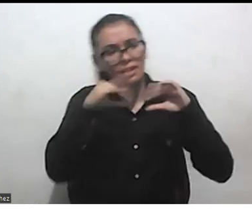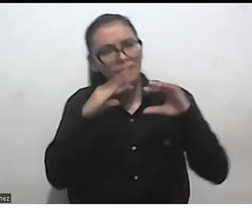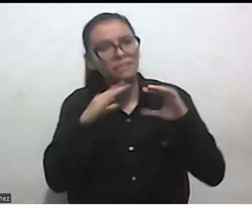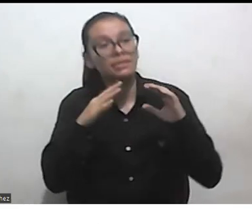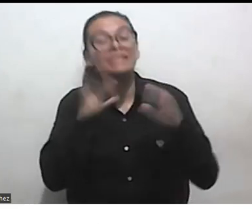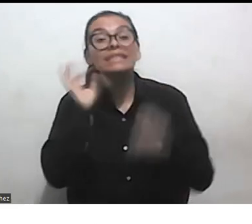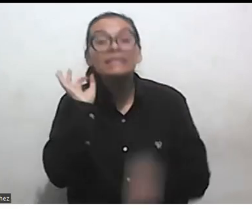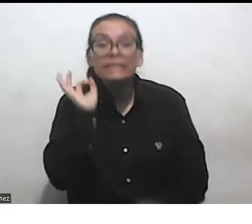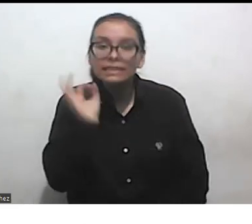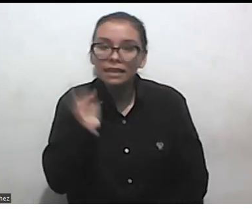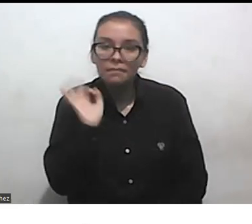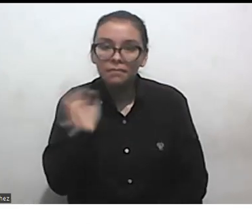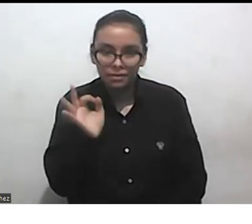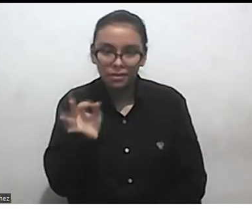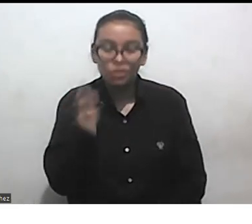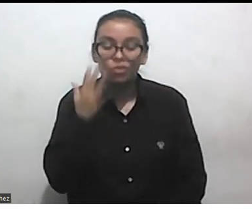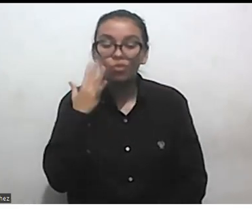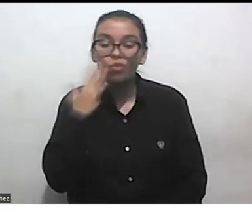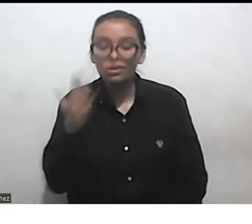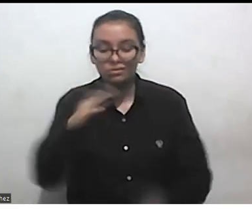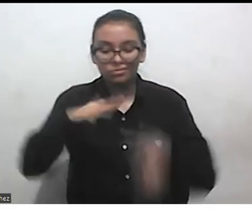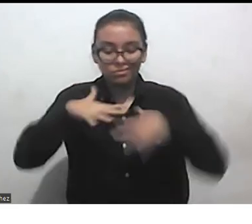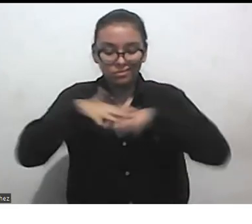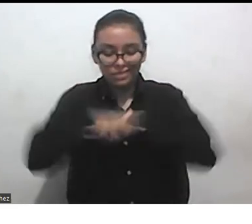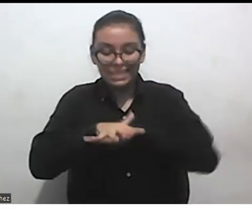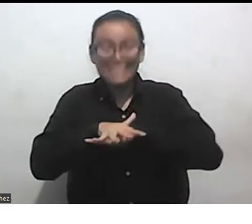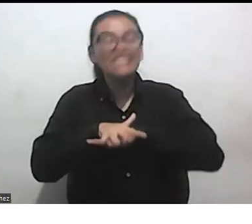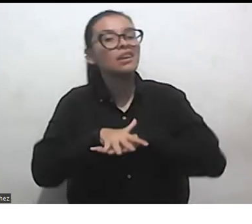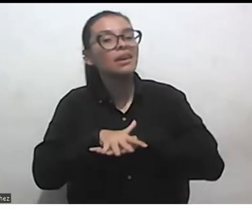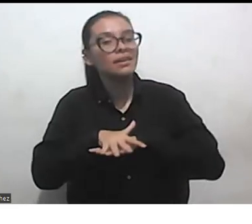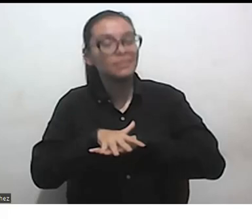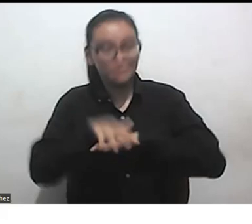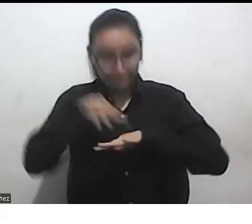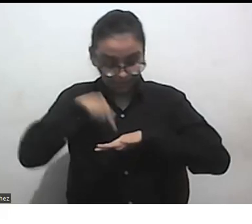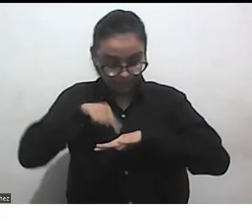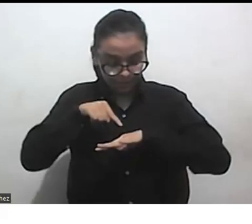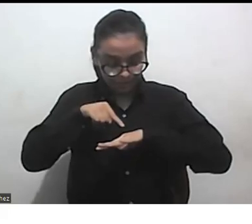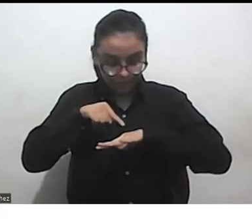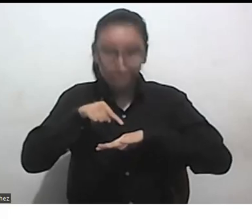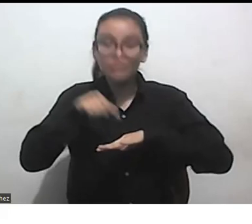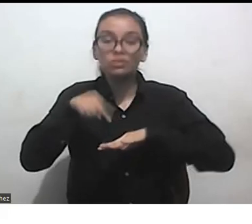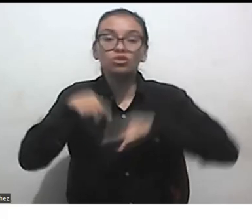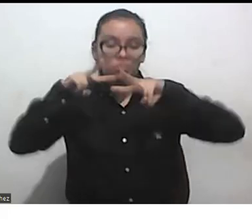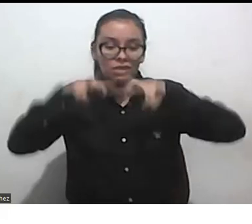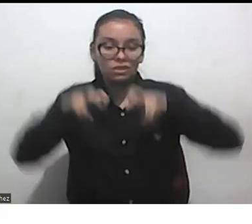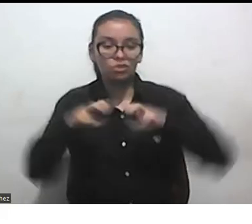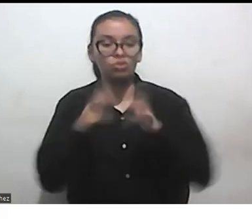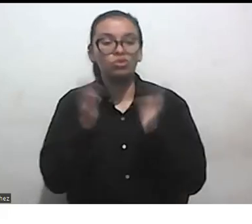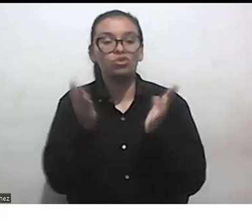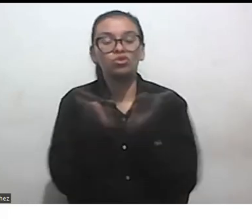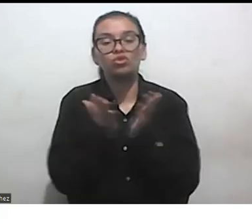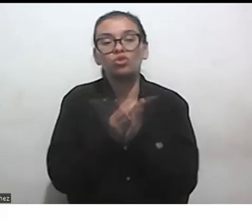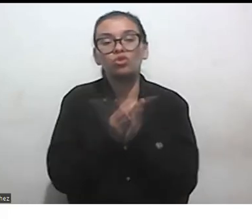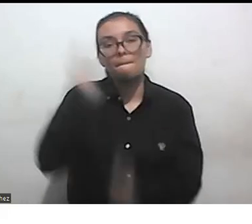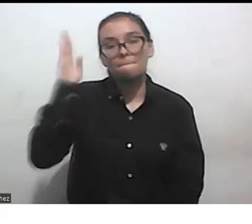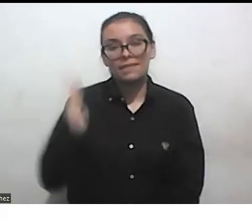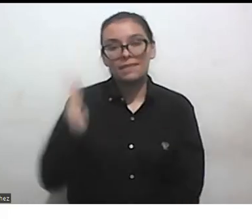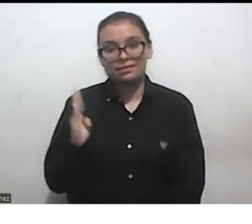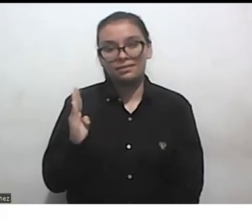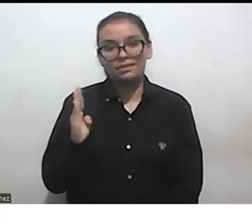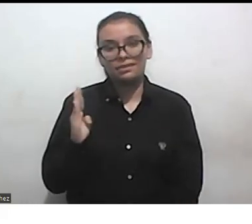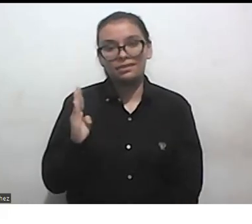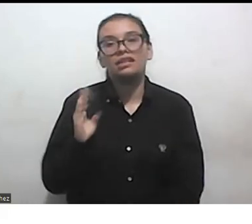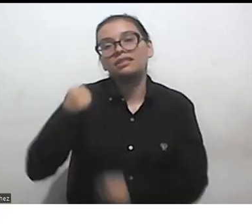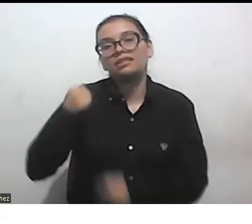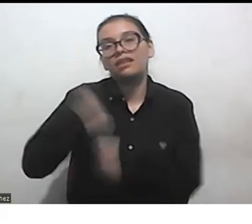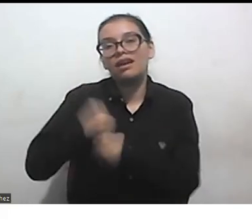de interseccionalidad que es un estudio en Sao Paulo de trabajadores textiles